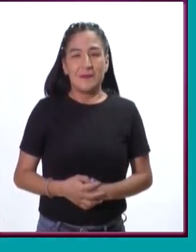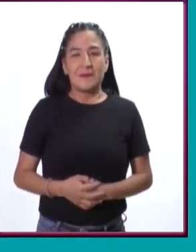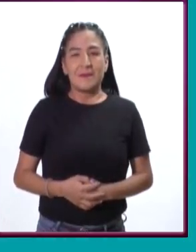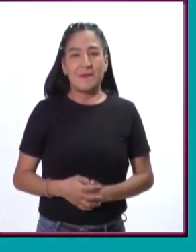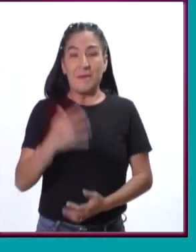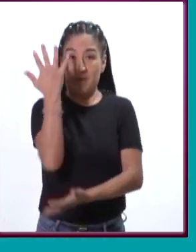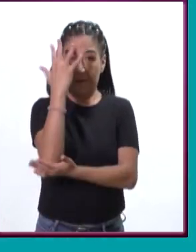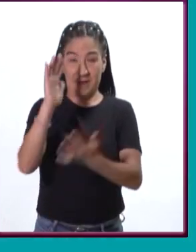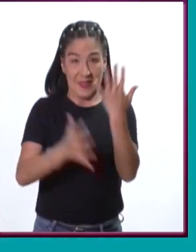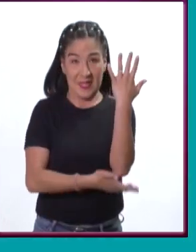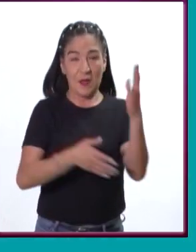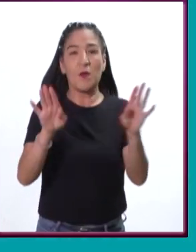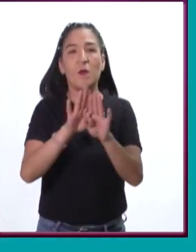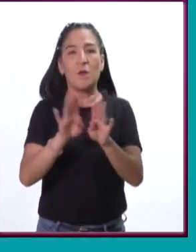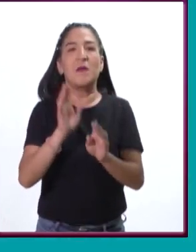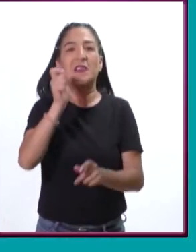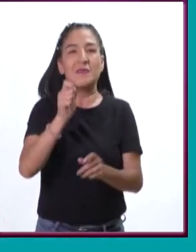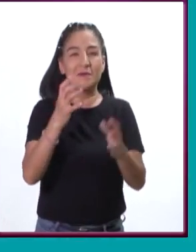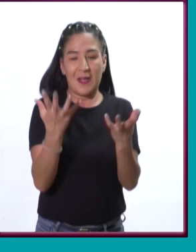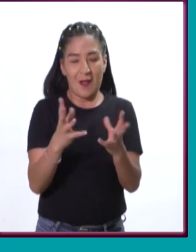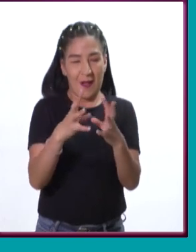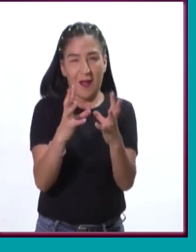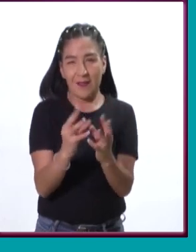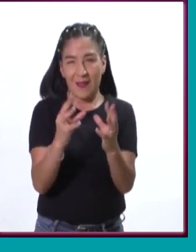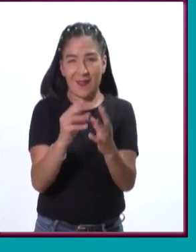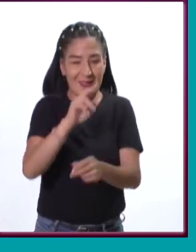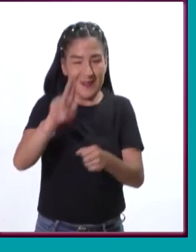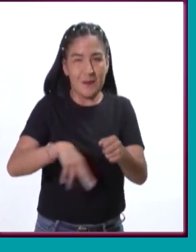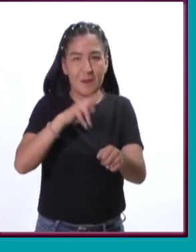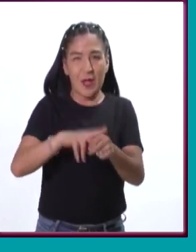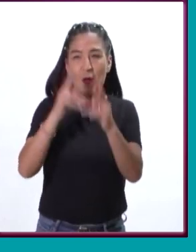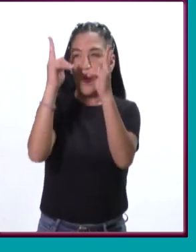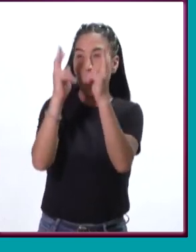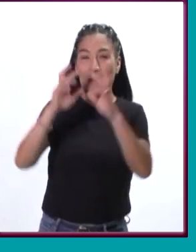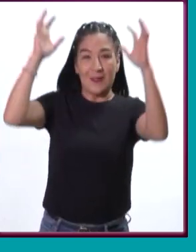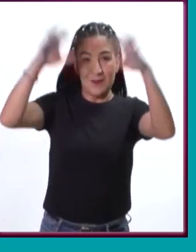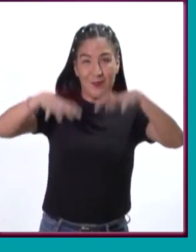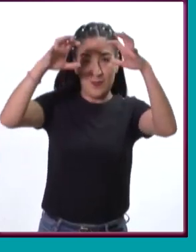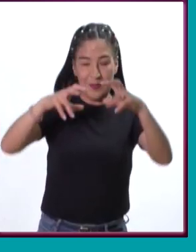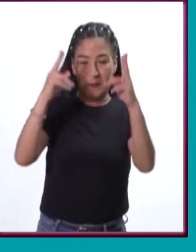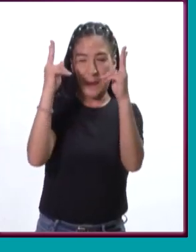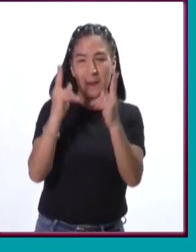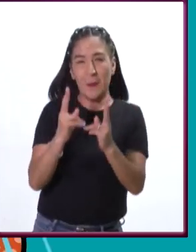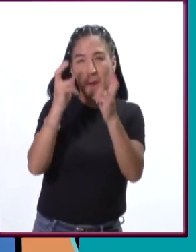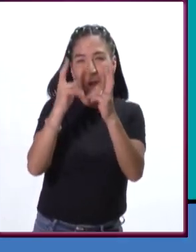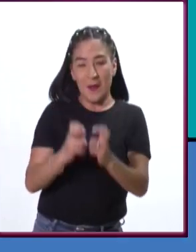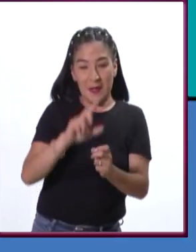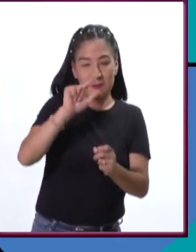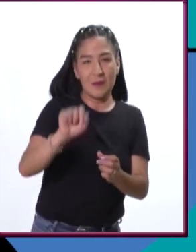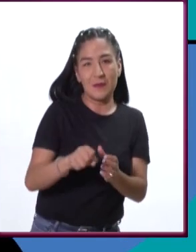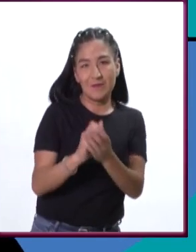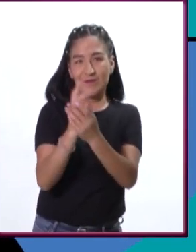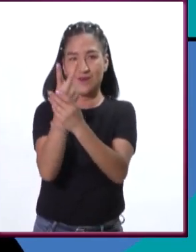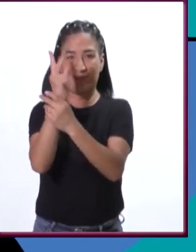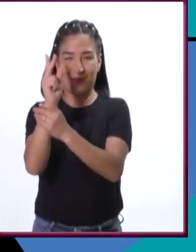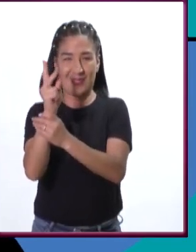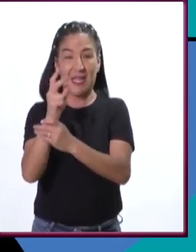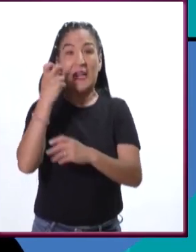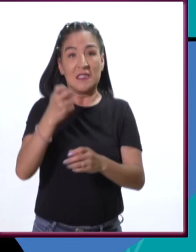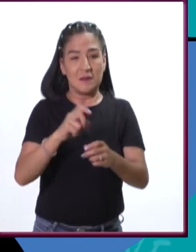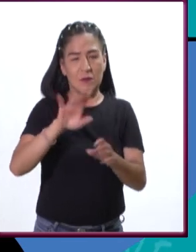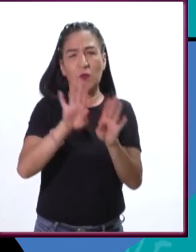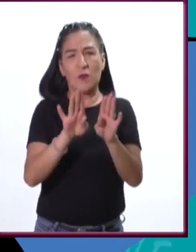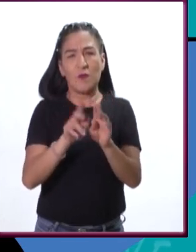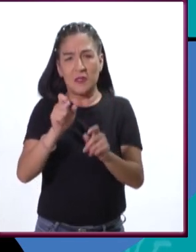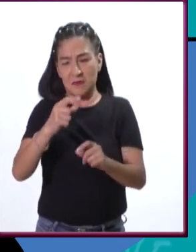Los árboles actúan como esponjas naturales, absorben el agua de lluvia antes de liberarla de nuevo en la atmósfera. Sus